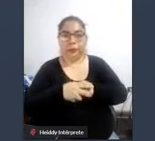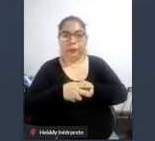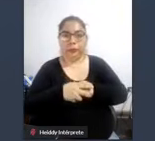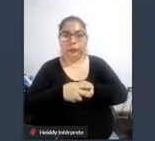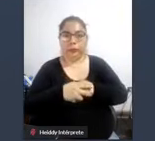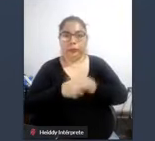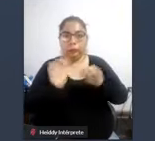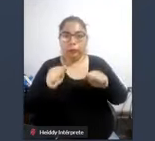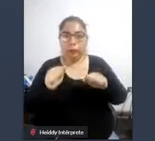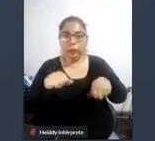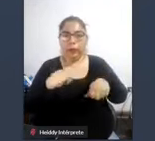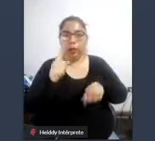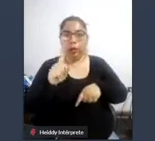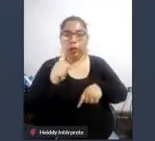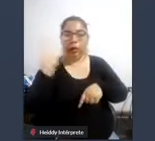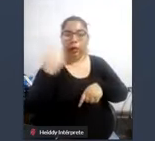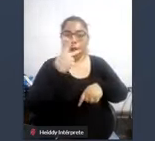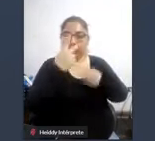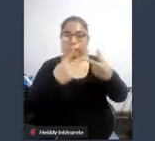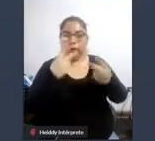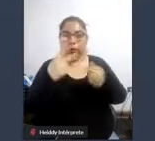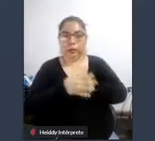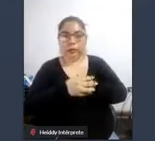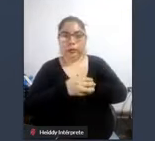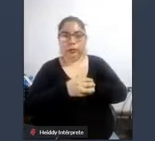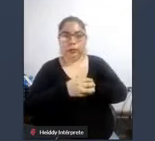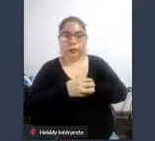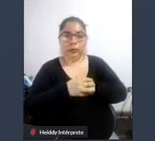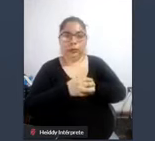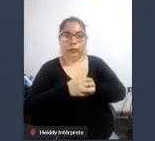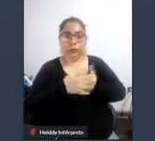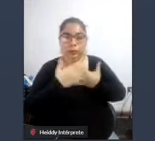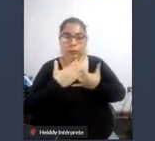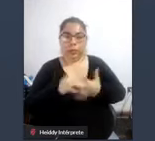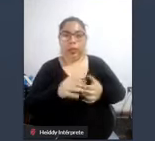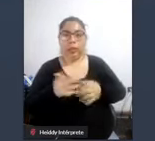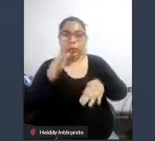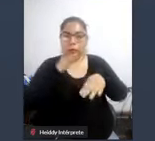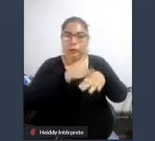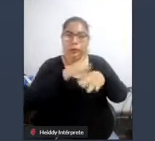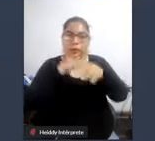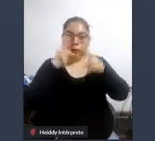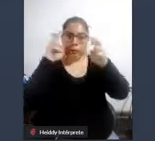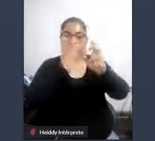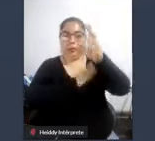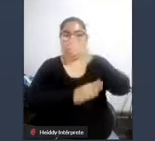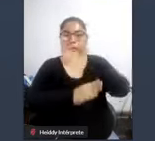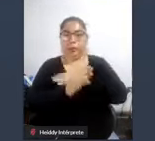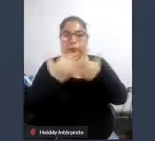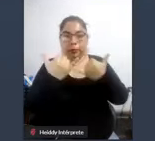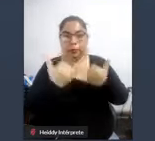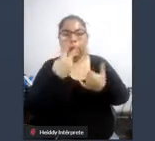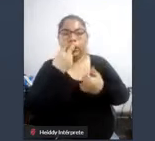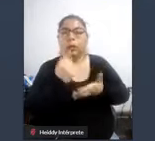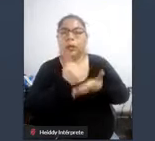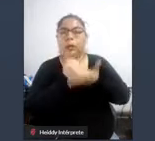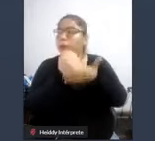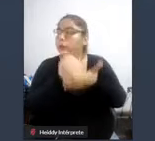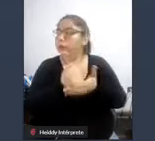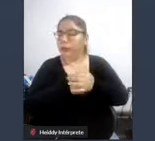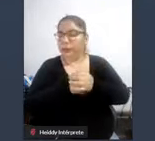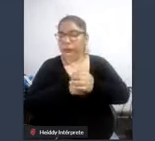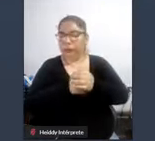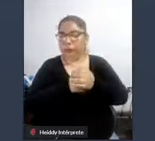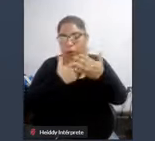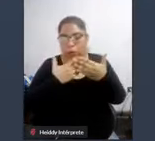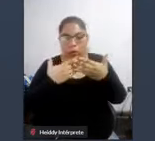uno de los mitos que hay sobre el tema de la discapacidad es a quien sirve cualquier